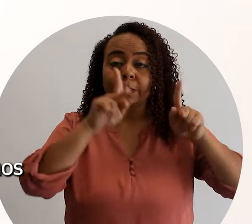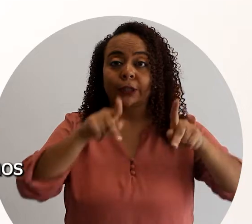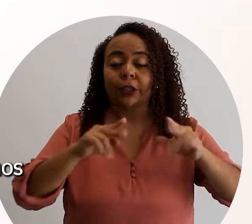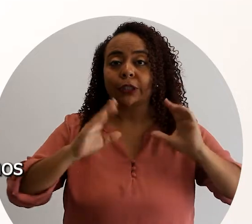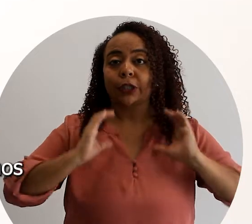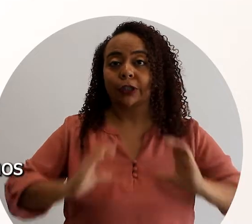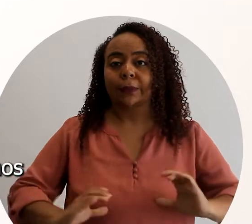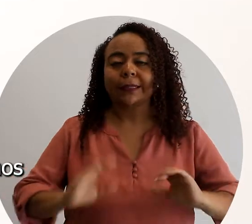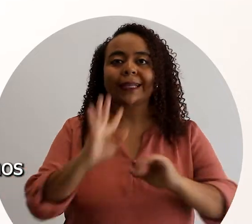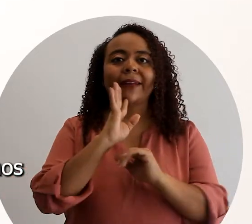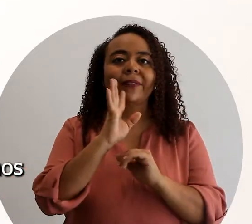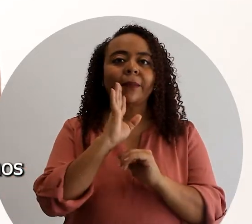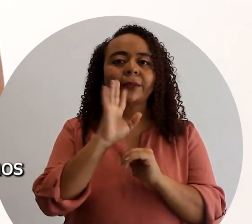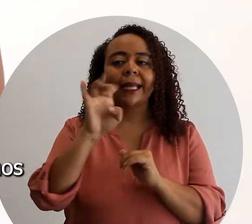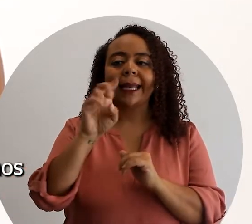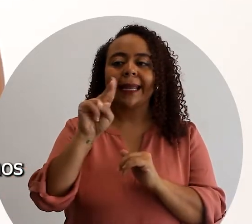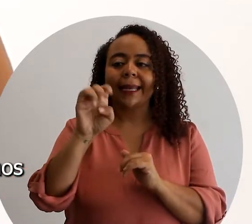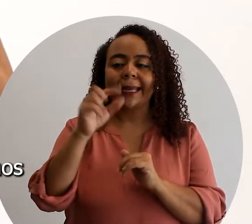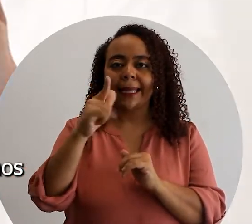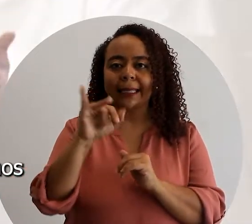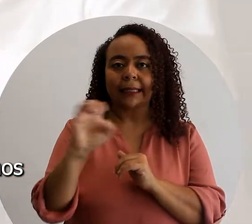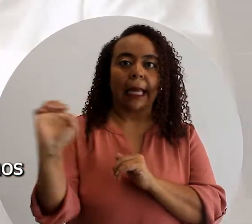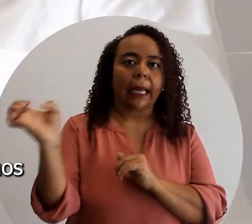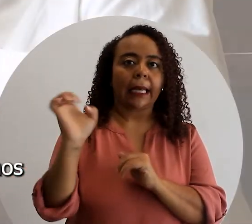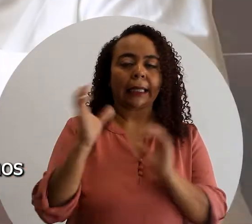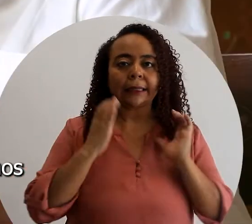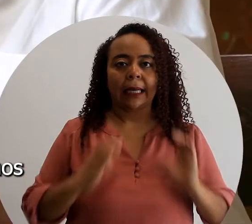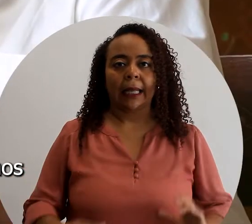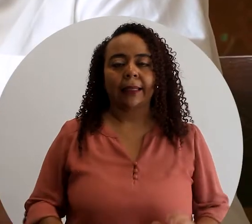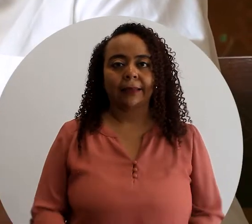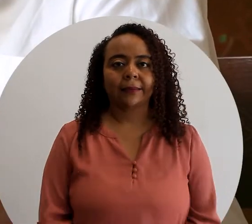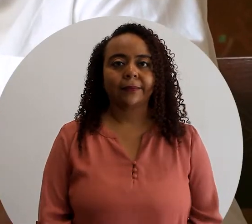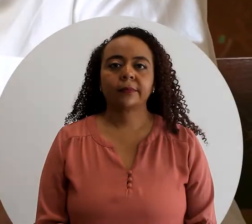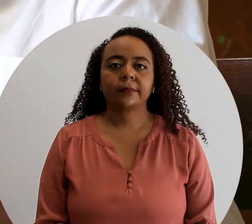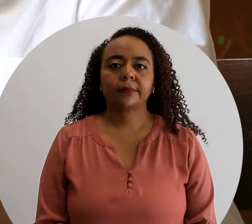consumidoras, hablaremos de las alegrías de la clientela.